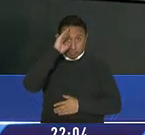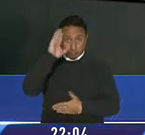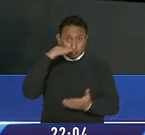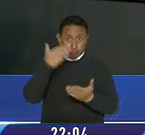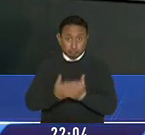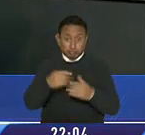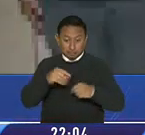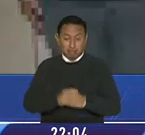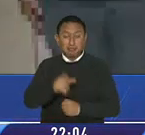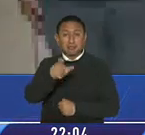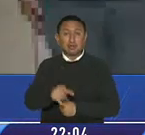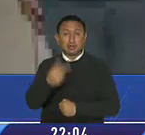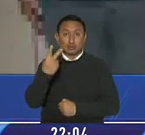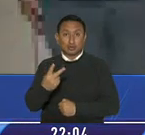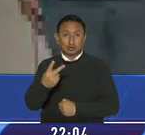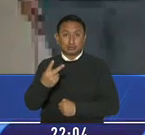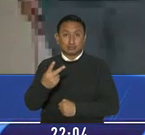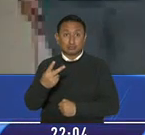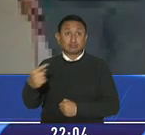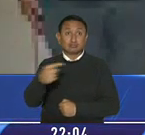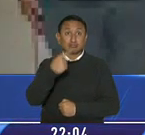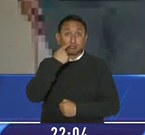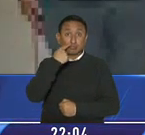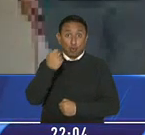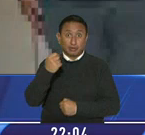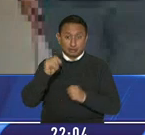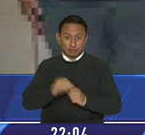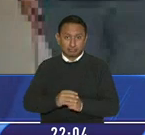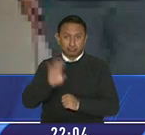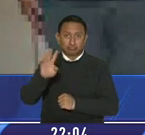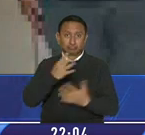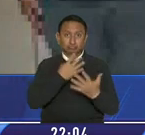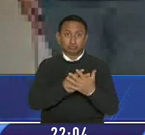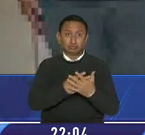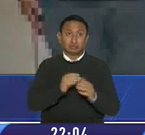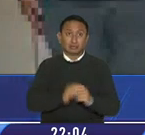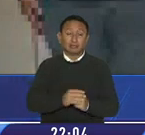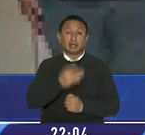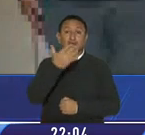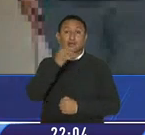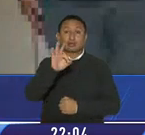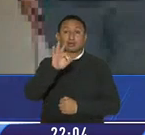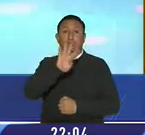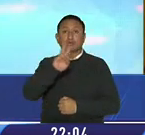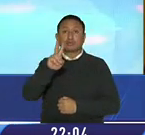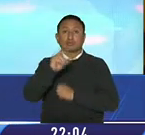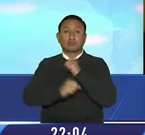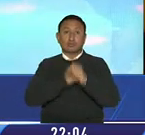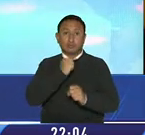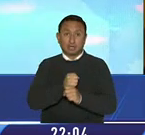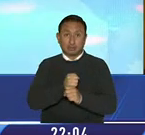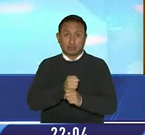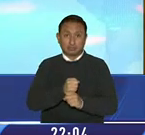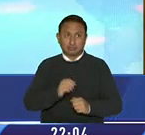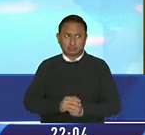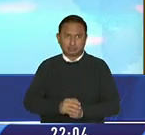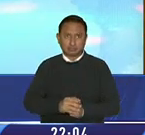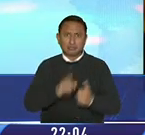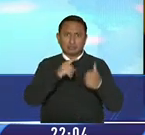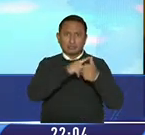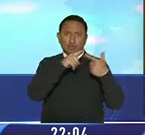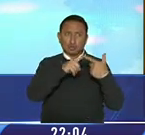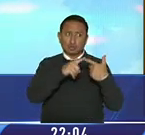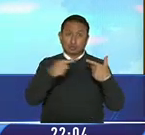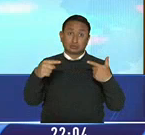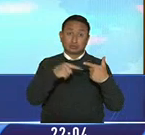flagrancia detuvieron a dos personas de sexo masculino de 19 y 42 años de edad. Los sujetos están acusados de haber